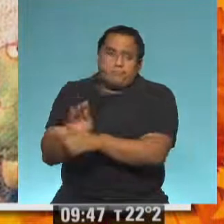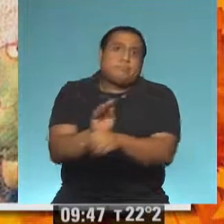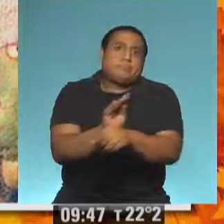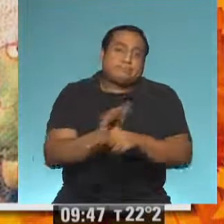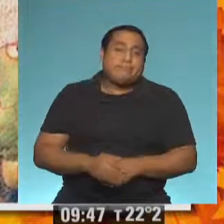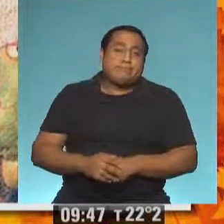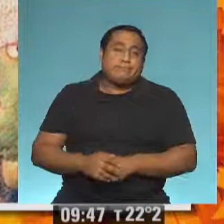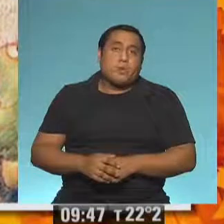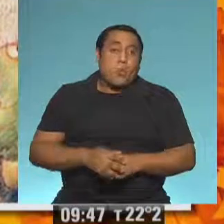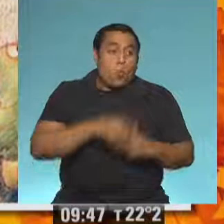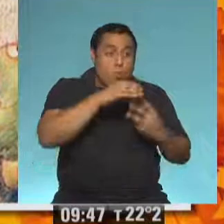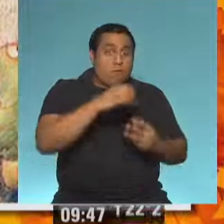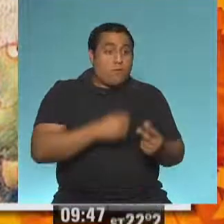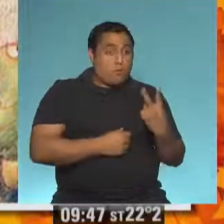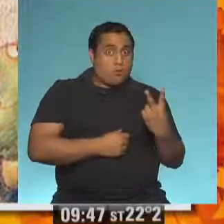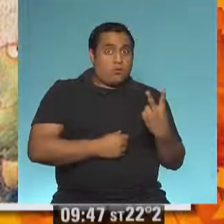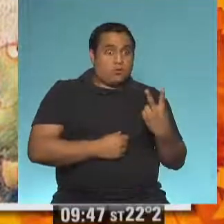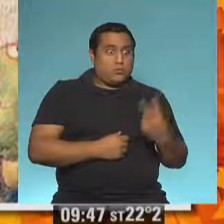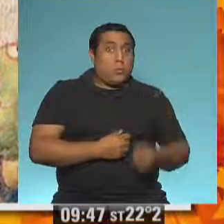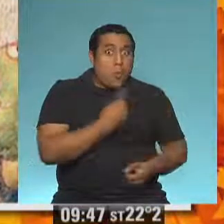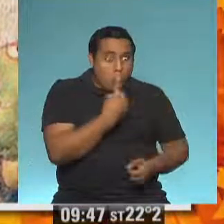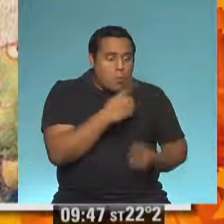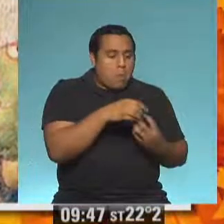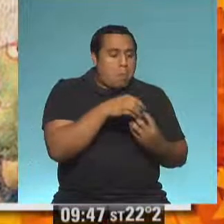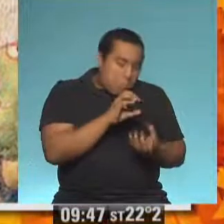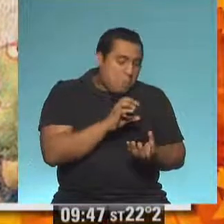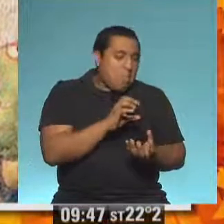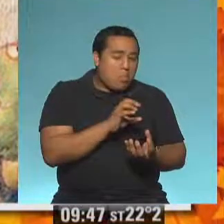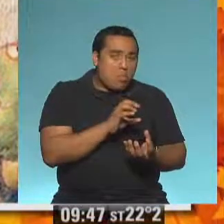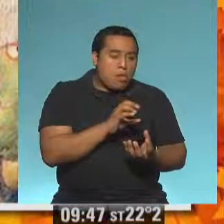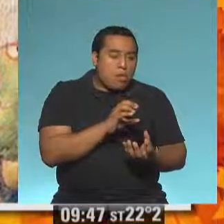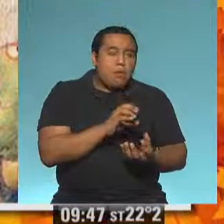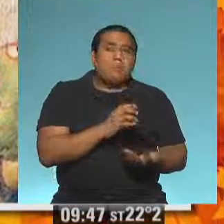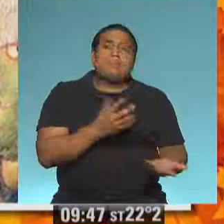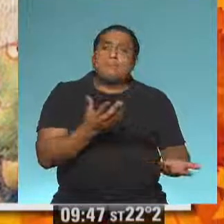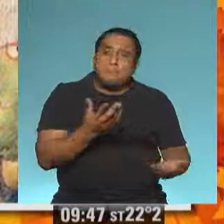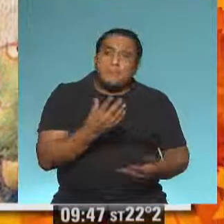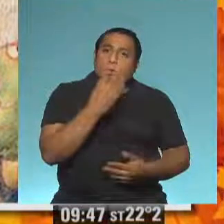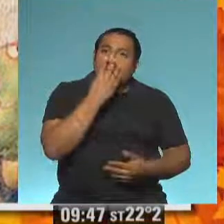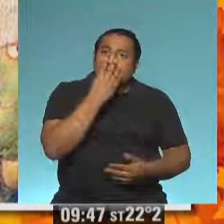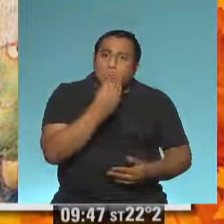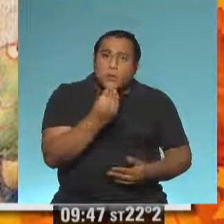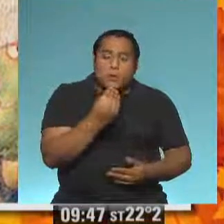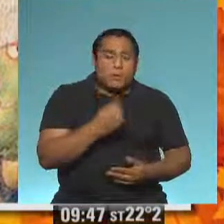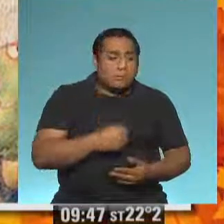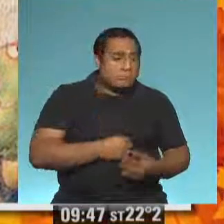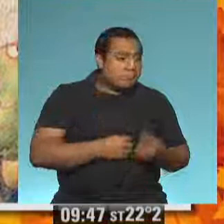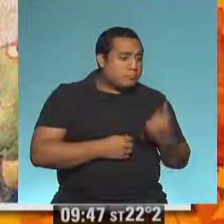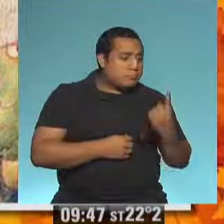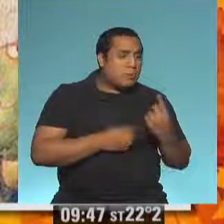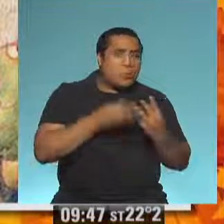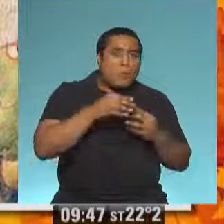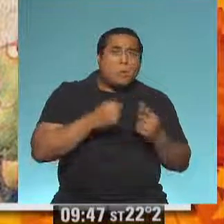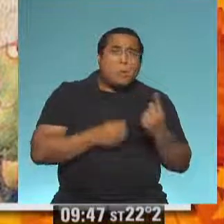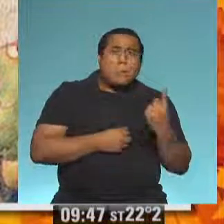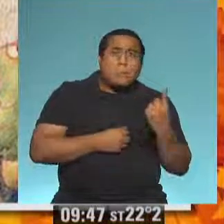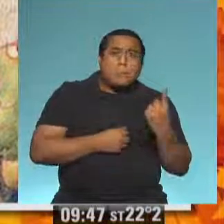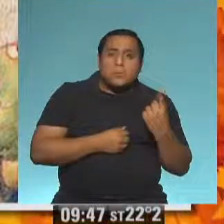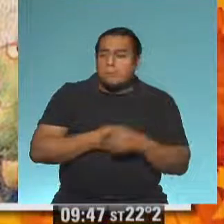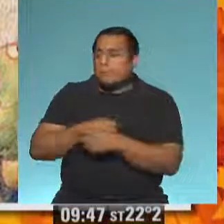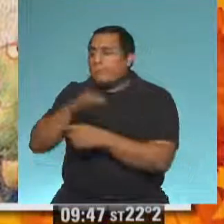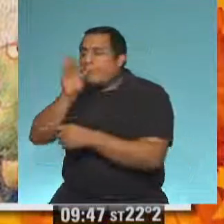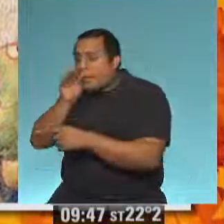De los dos que le quedaron, uno más se reventó. Y el zorrito, solo se quedó con un huevo y un